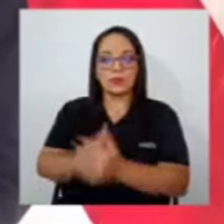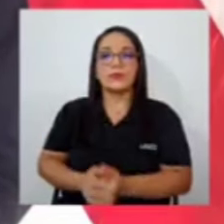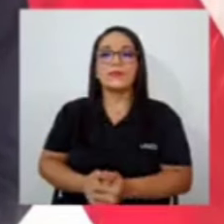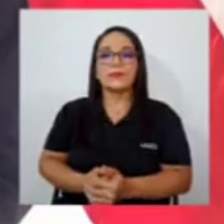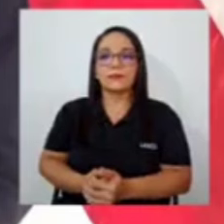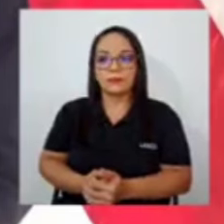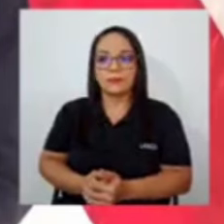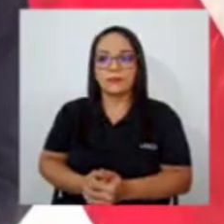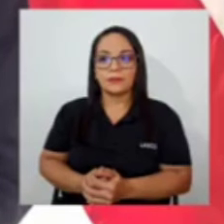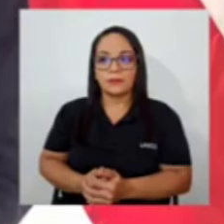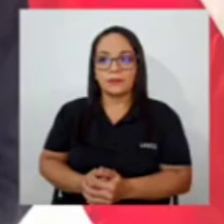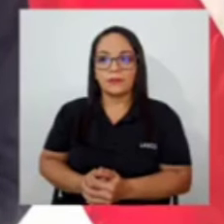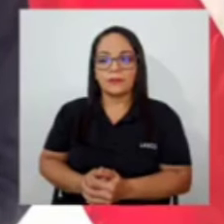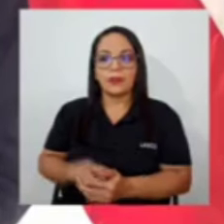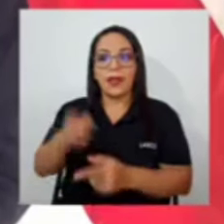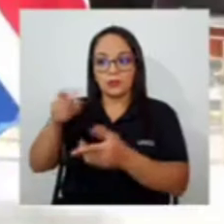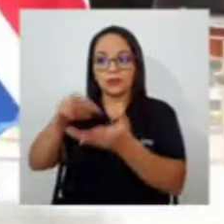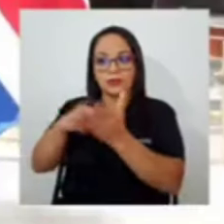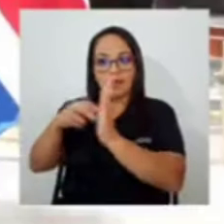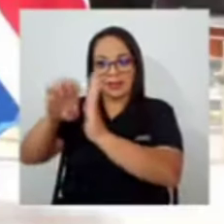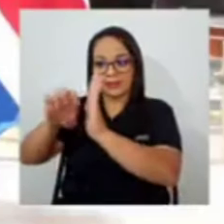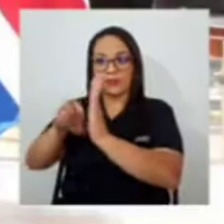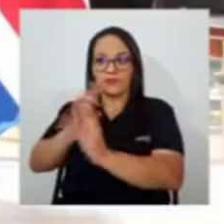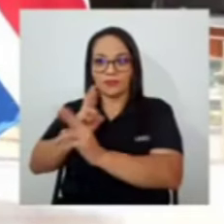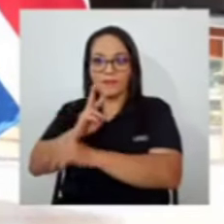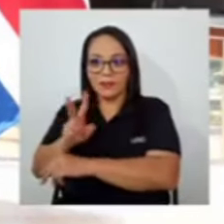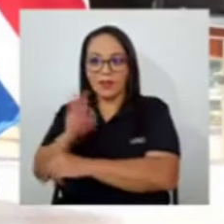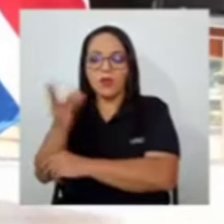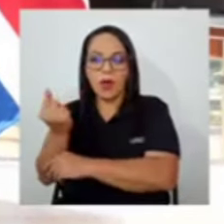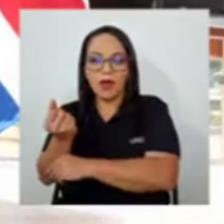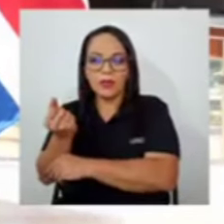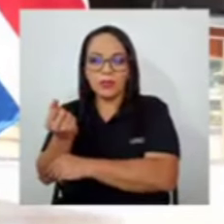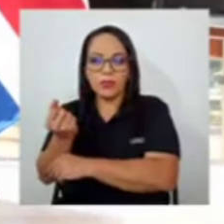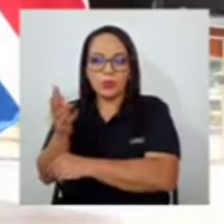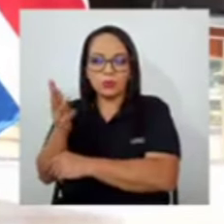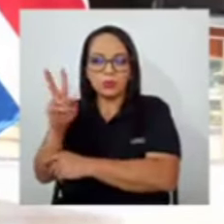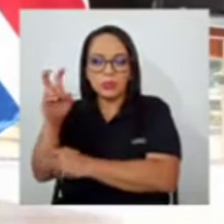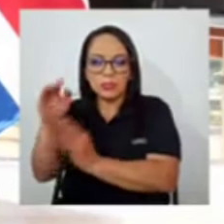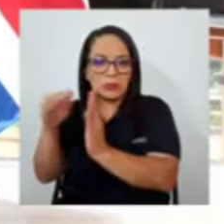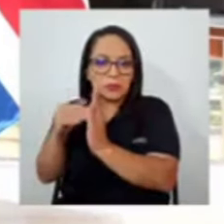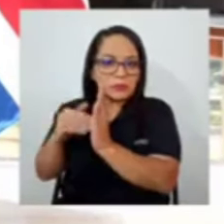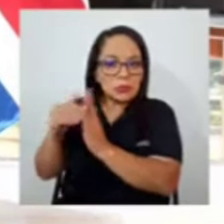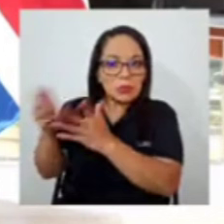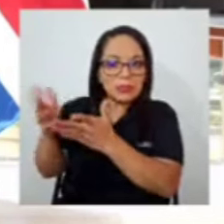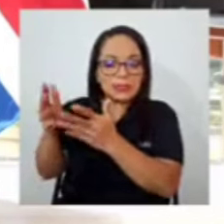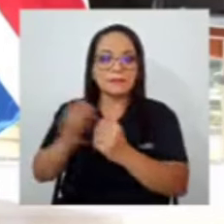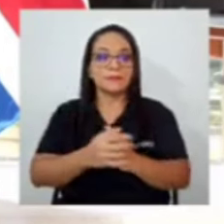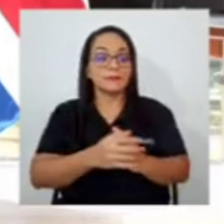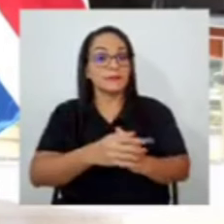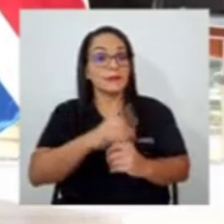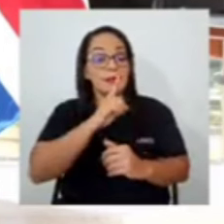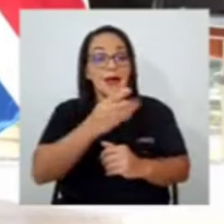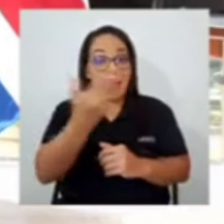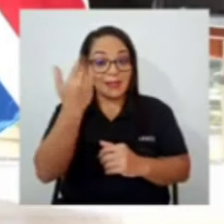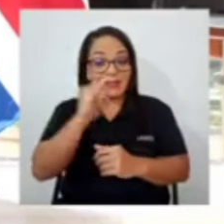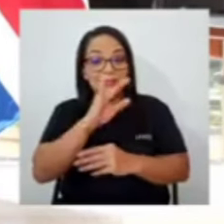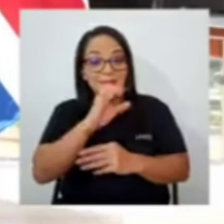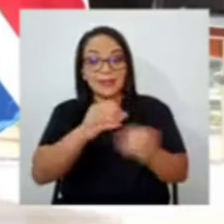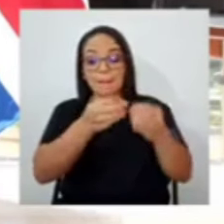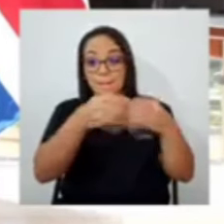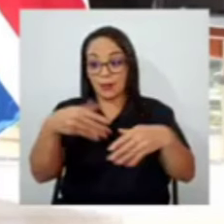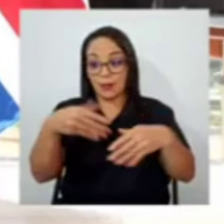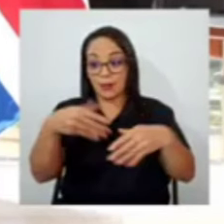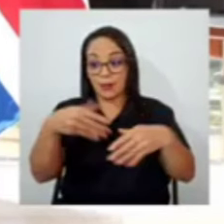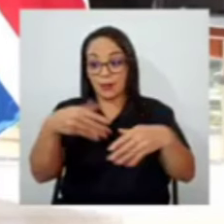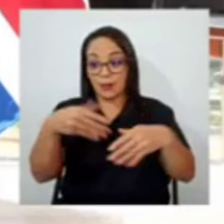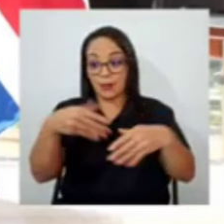Sí, en estados de resultados, ¿no? Sí, señor. ¿Cuántos son? ¿400 mil millones? Bueno, lo que había perdido el ICE en los últimos años, sí, puede